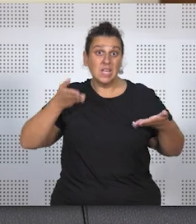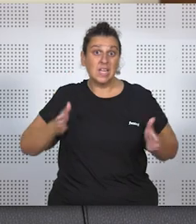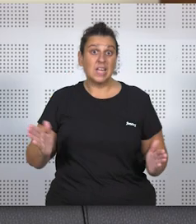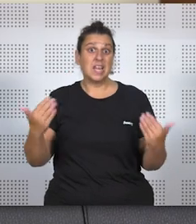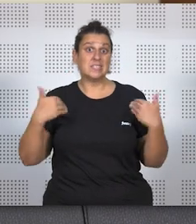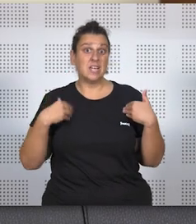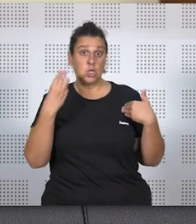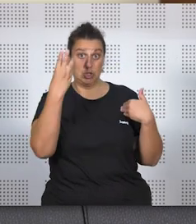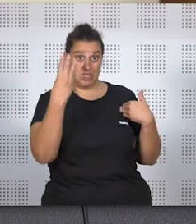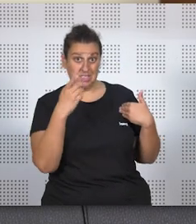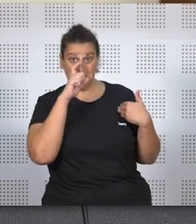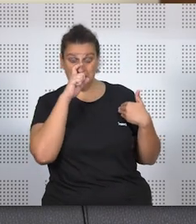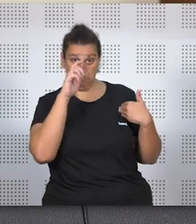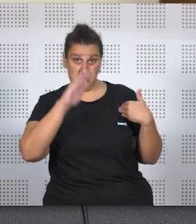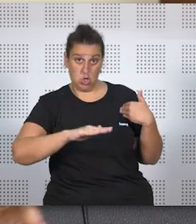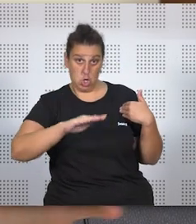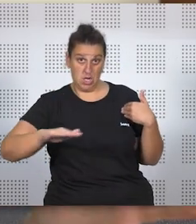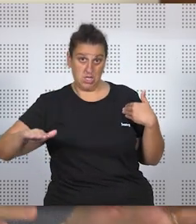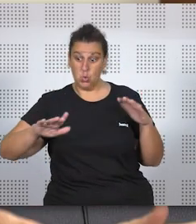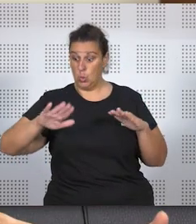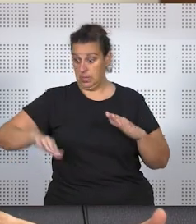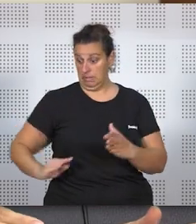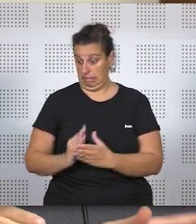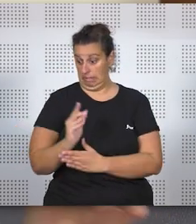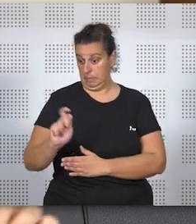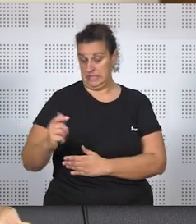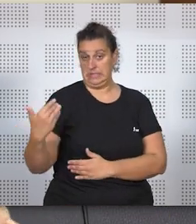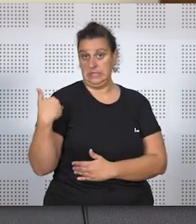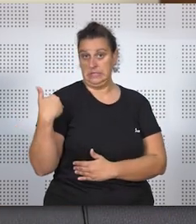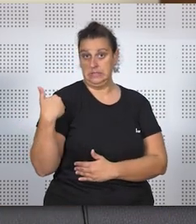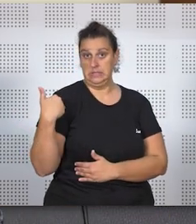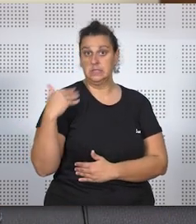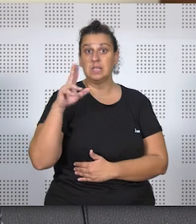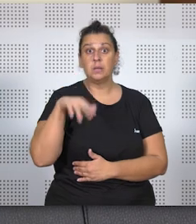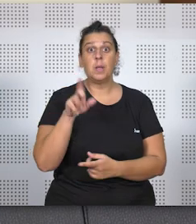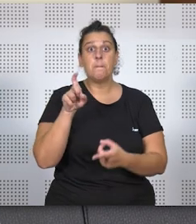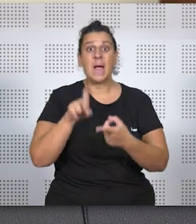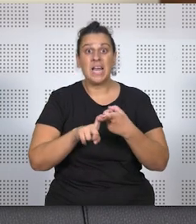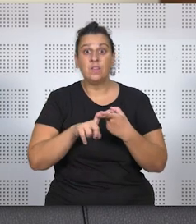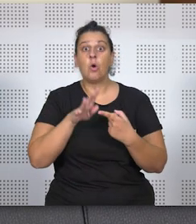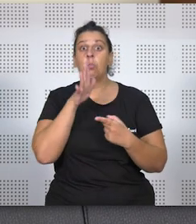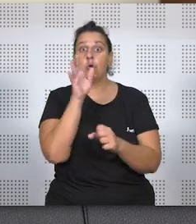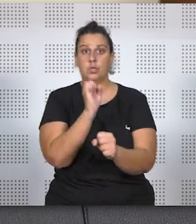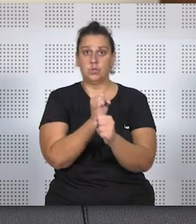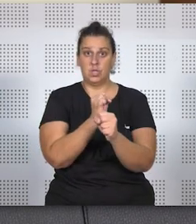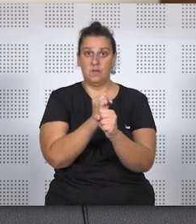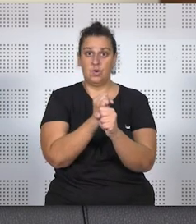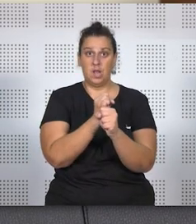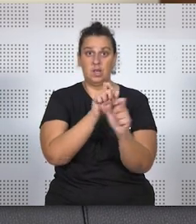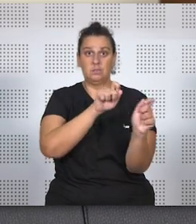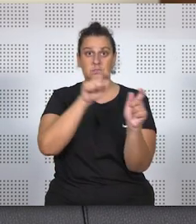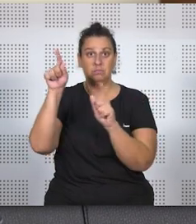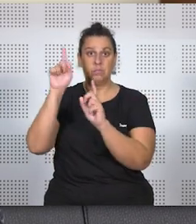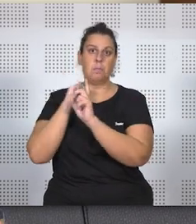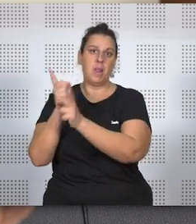persona tres hijas menores, además la última acababa de nacer hace unos meses, su marido, por razones también laborales, se tuvo que